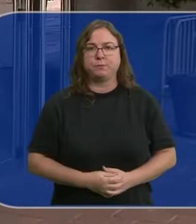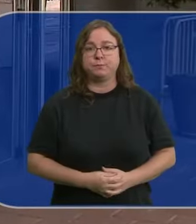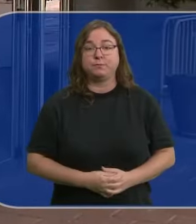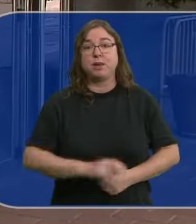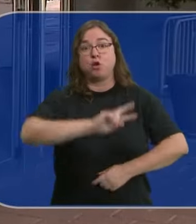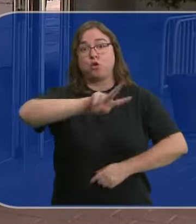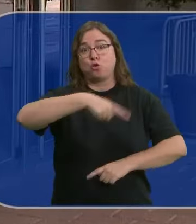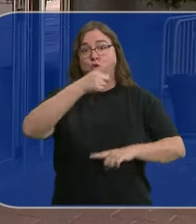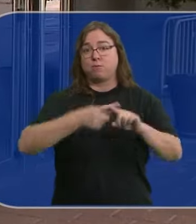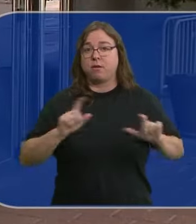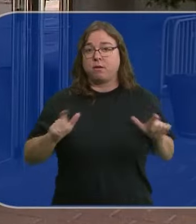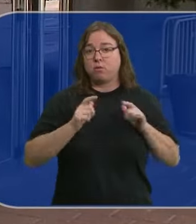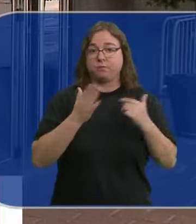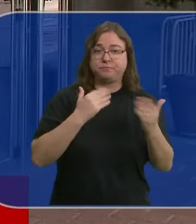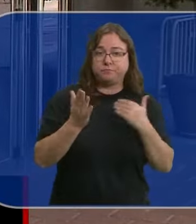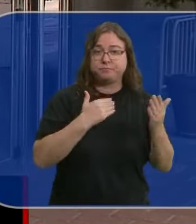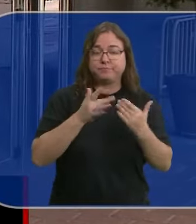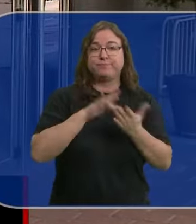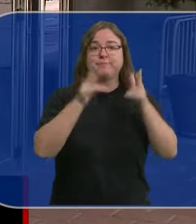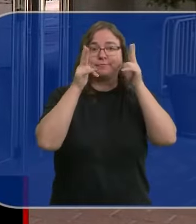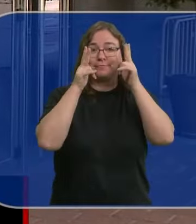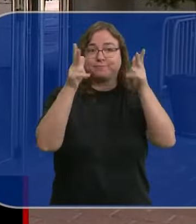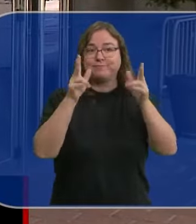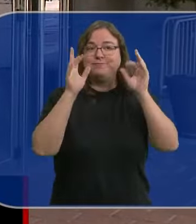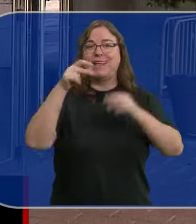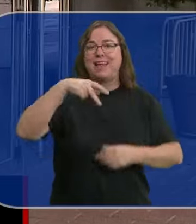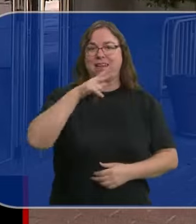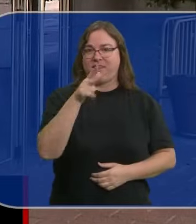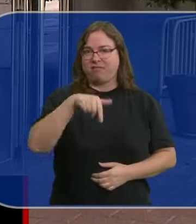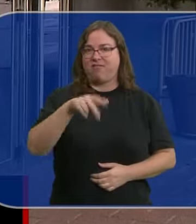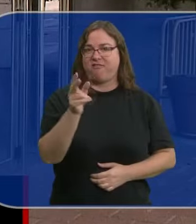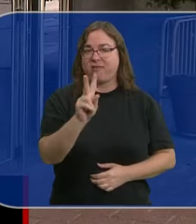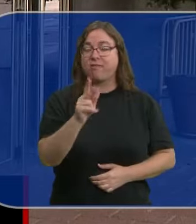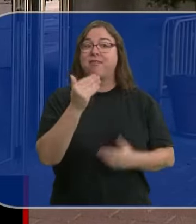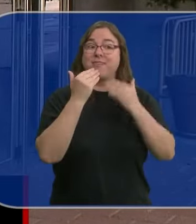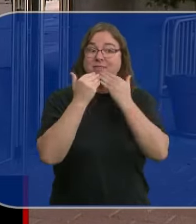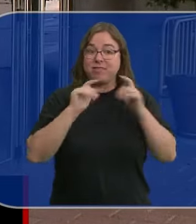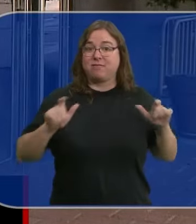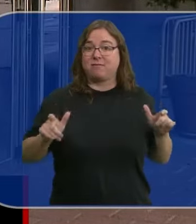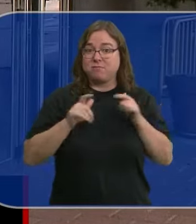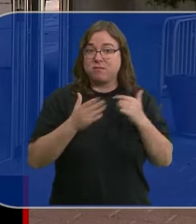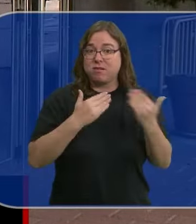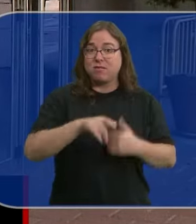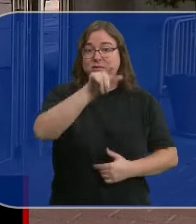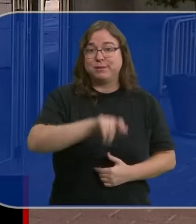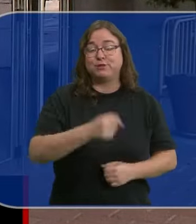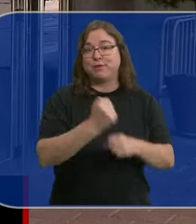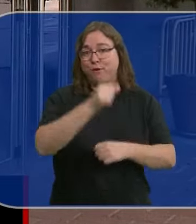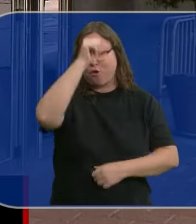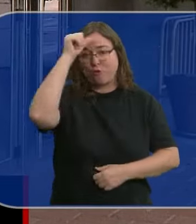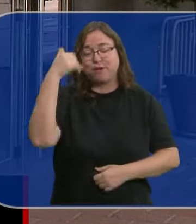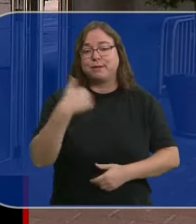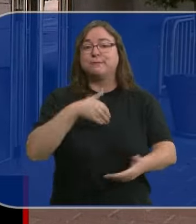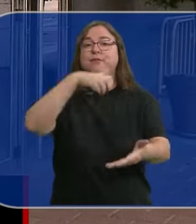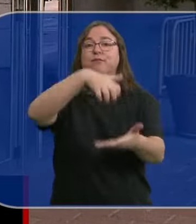Dos horas y media ha durado la reunión que han mantenido en este hotel de la cadena NH en Valladolid. Gracias a ese encuentro, los trabajadores ya saben